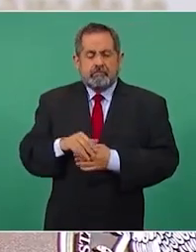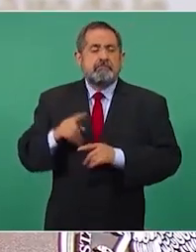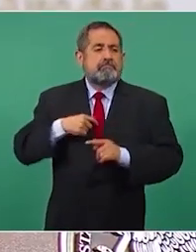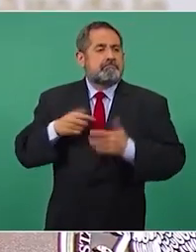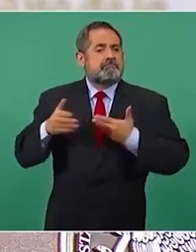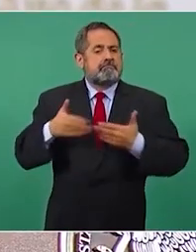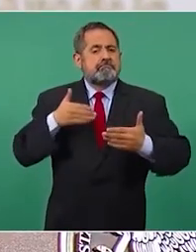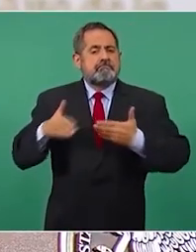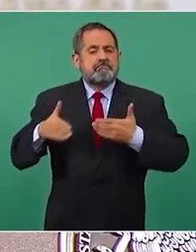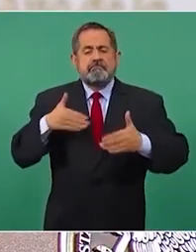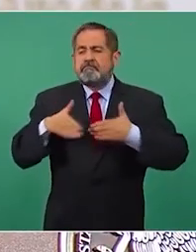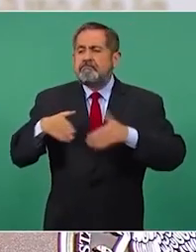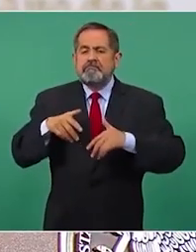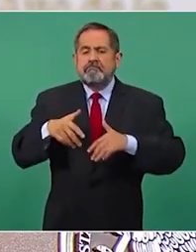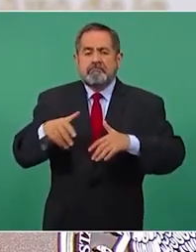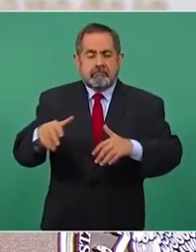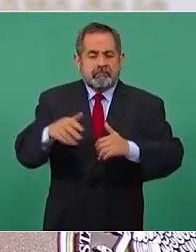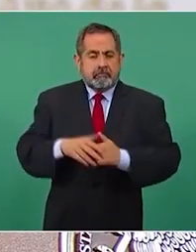caminando? Dice,